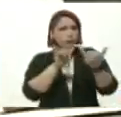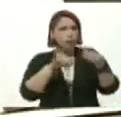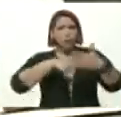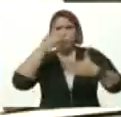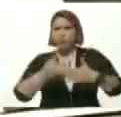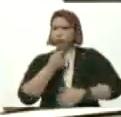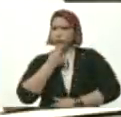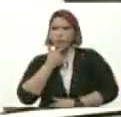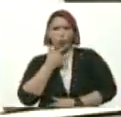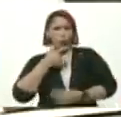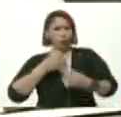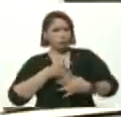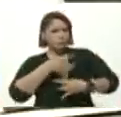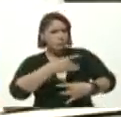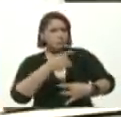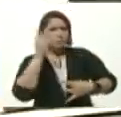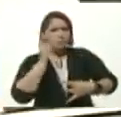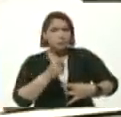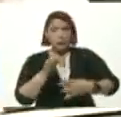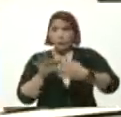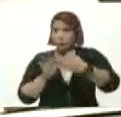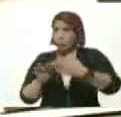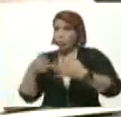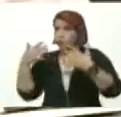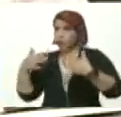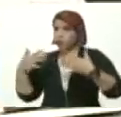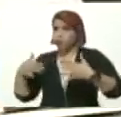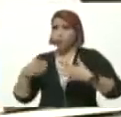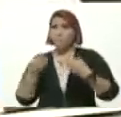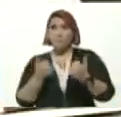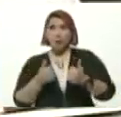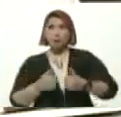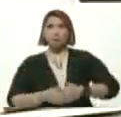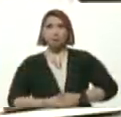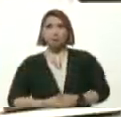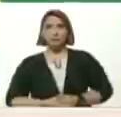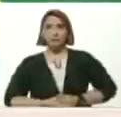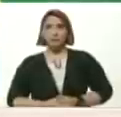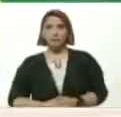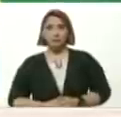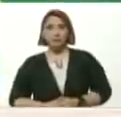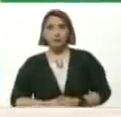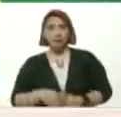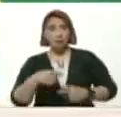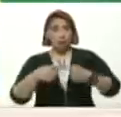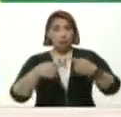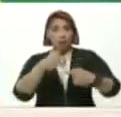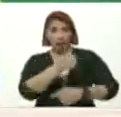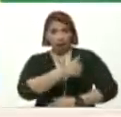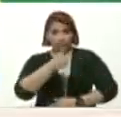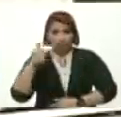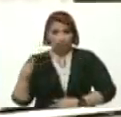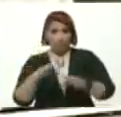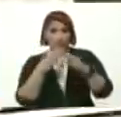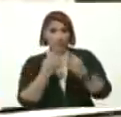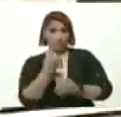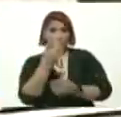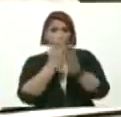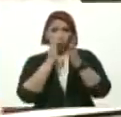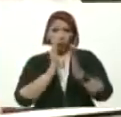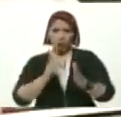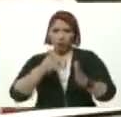Hermoso Interesante Y Funcionó Bastante Bien Cada Familia Una Escuela Así Es Presidente